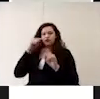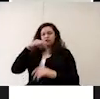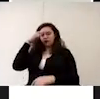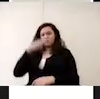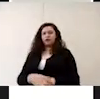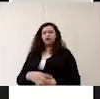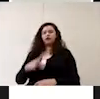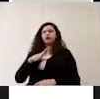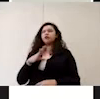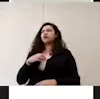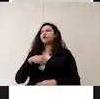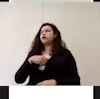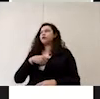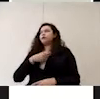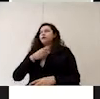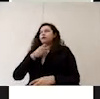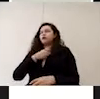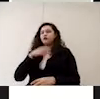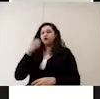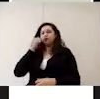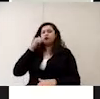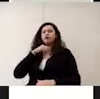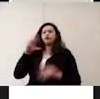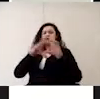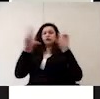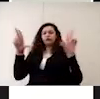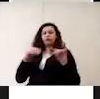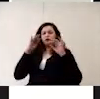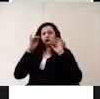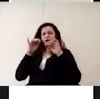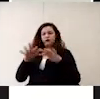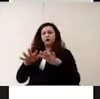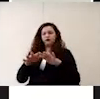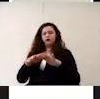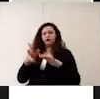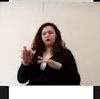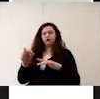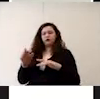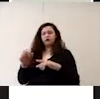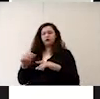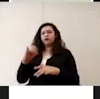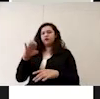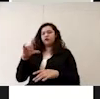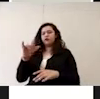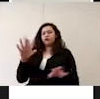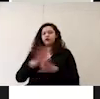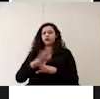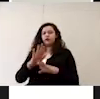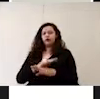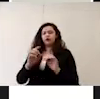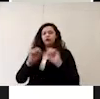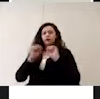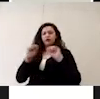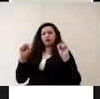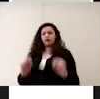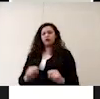incluyen el mantenimiento continuo de los sistemas de aire acondicionado el cambio regular de los filtros el sistema debe